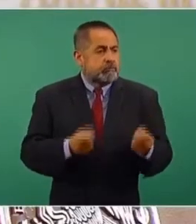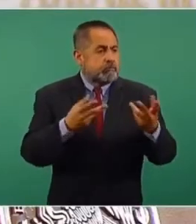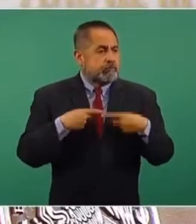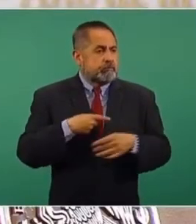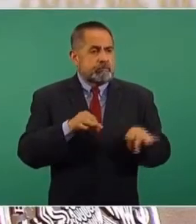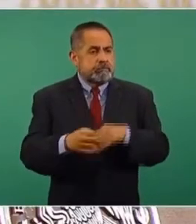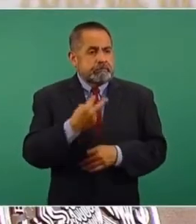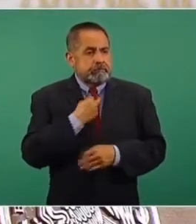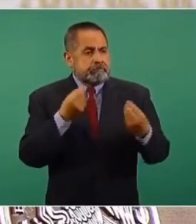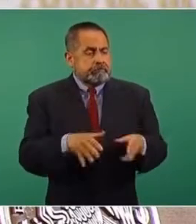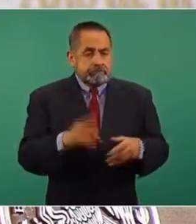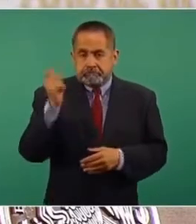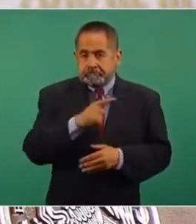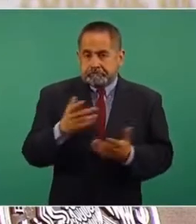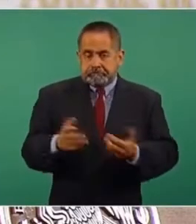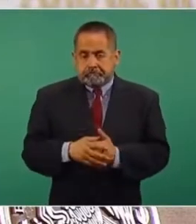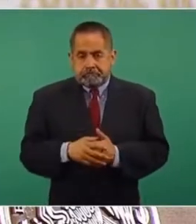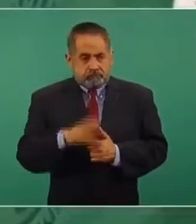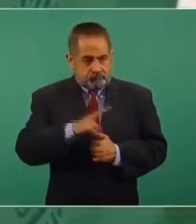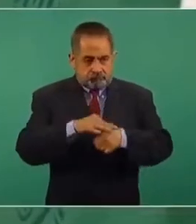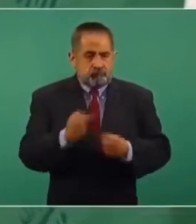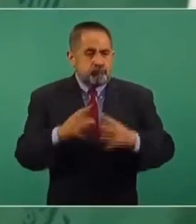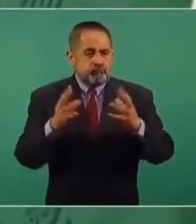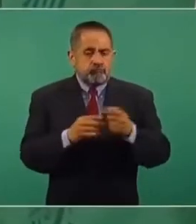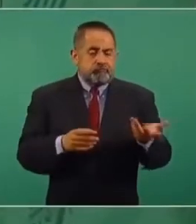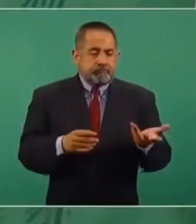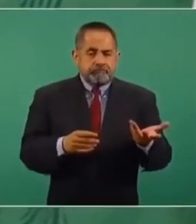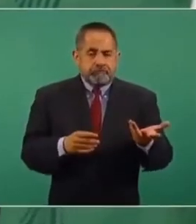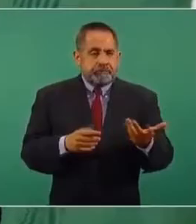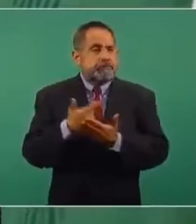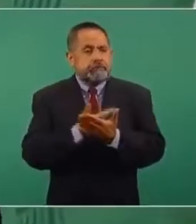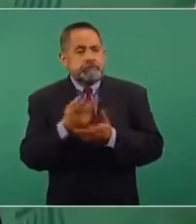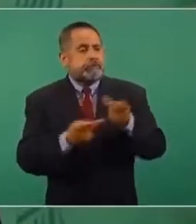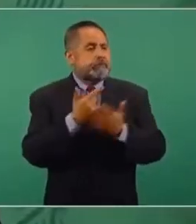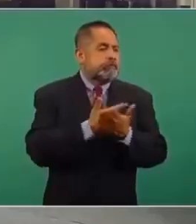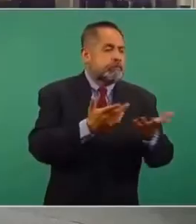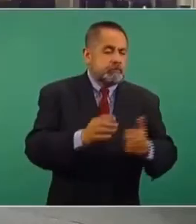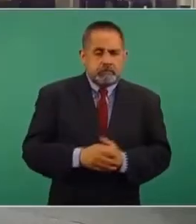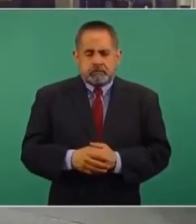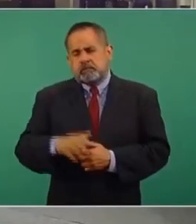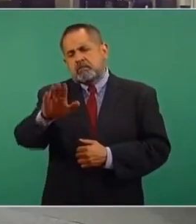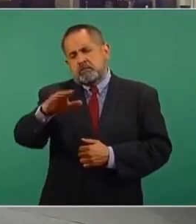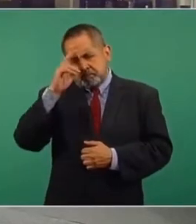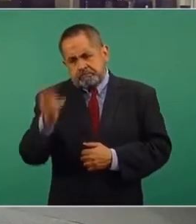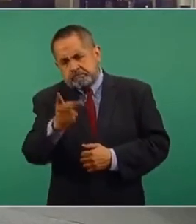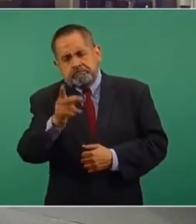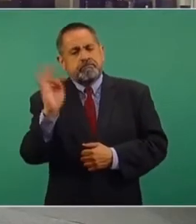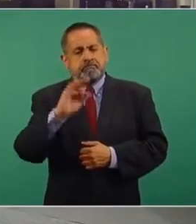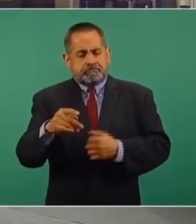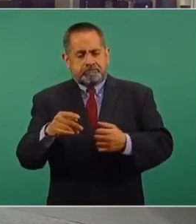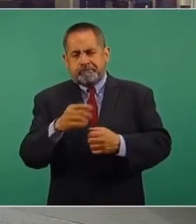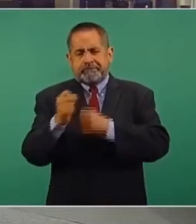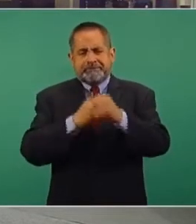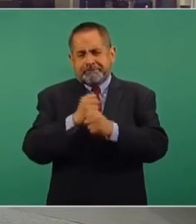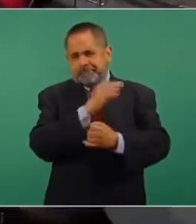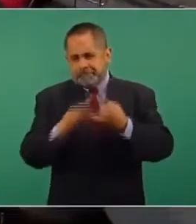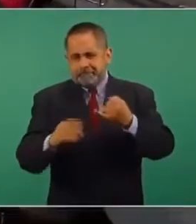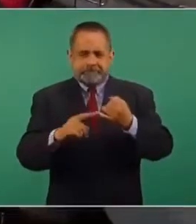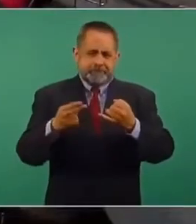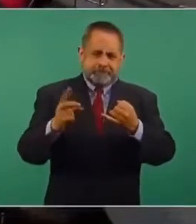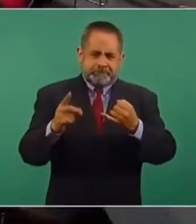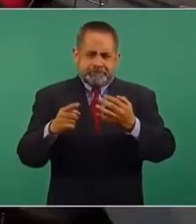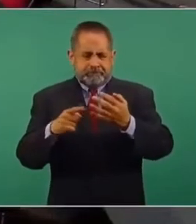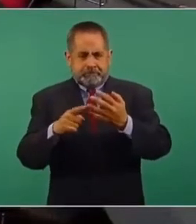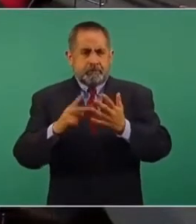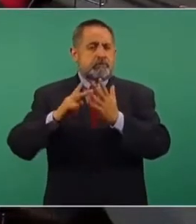apegada a la realidad y solamente con encuestas. ¿Usted prevé que para finales de año ya con la mayoría de la población vacunada